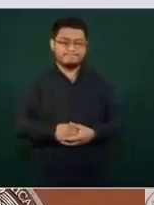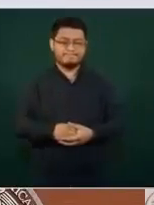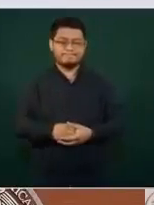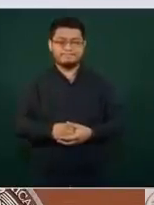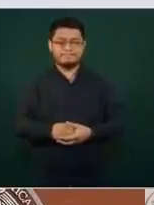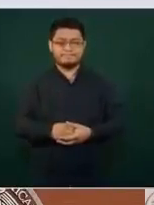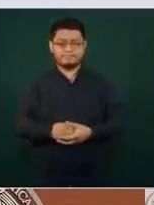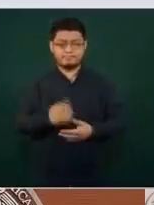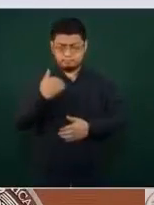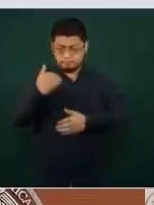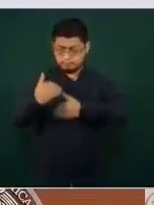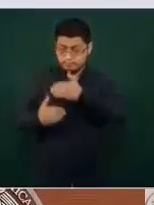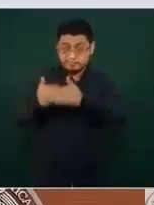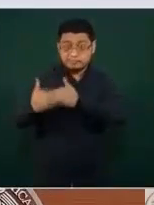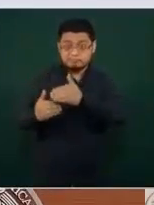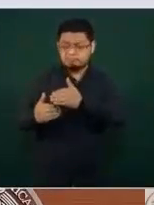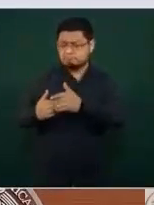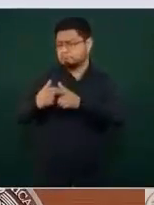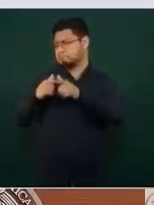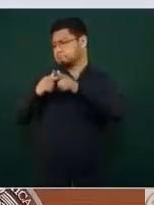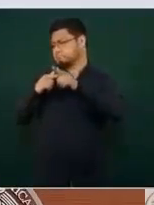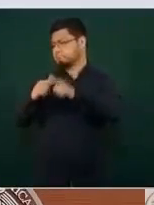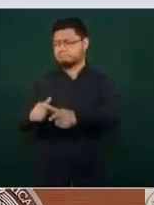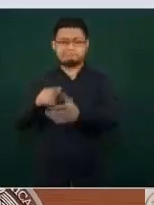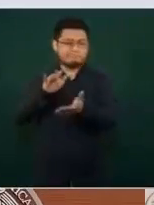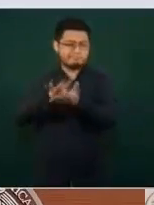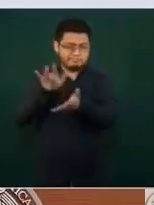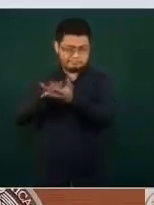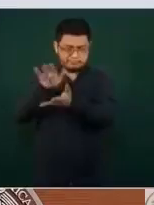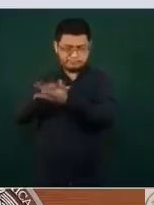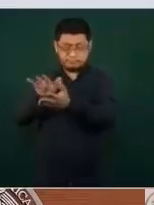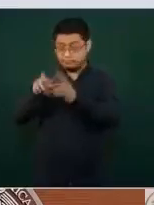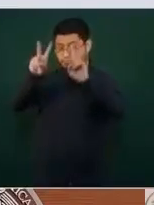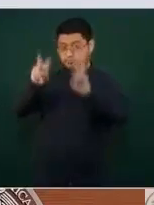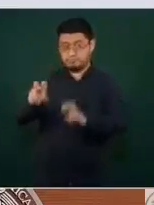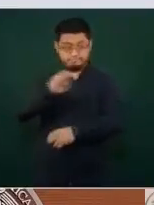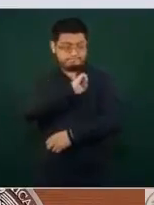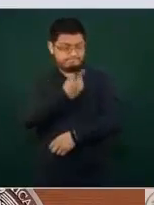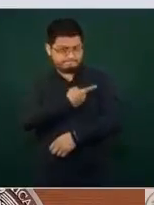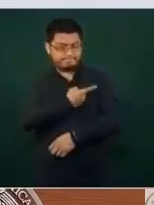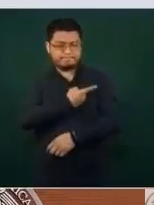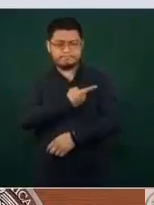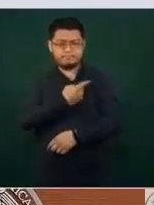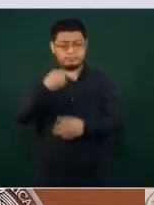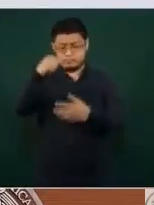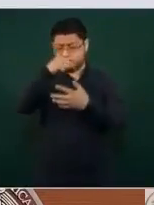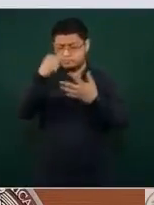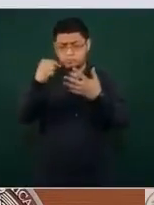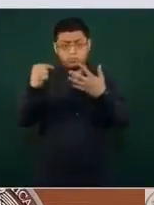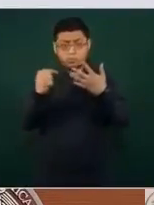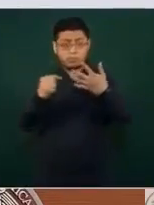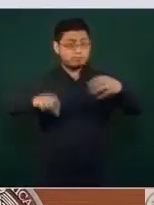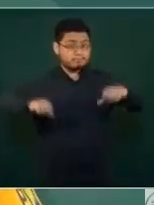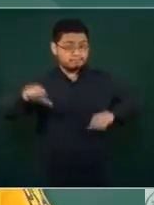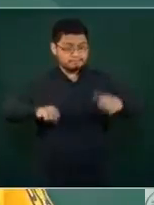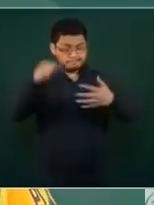Estos procedimientos se continuarán aplicando en apoyo al Sistema Nacional de Salud. Todas estas actividades,